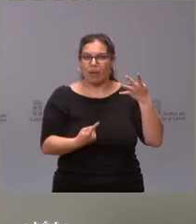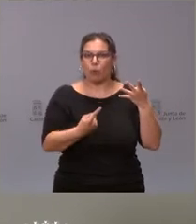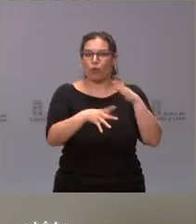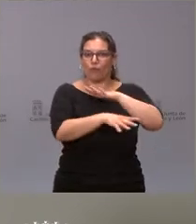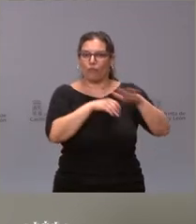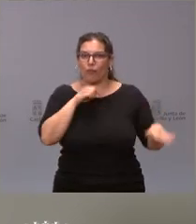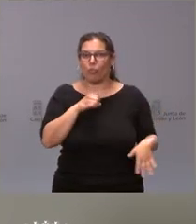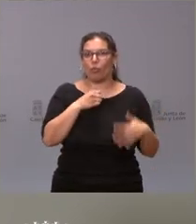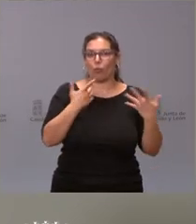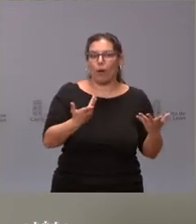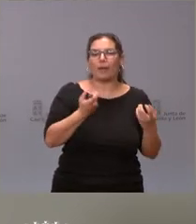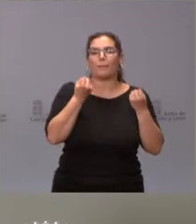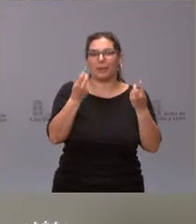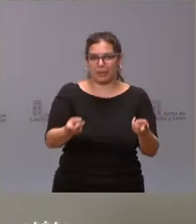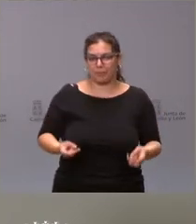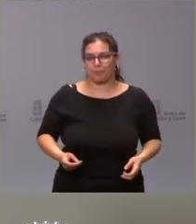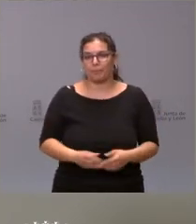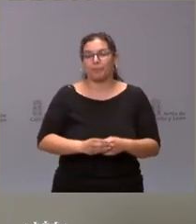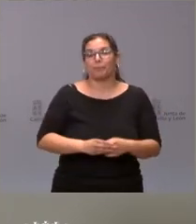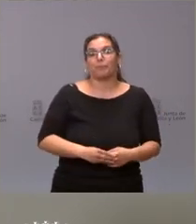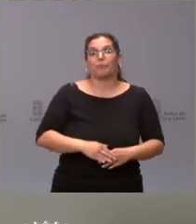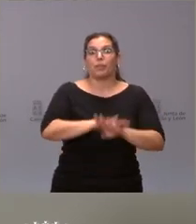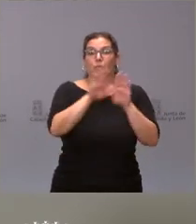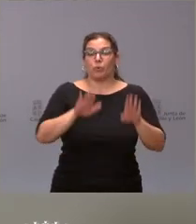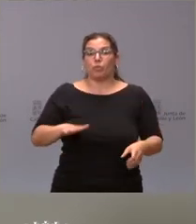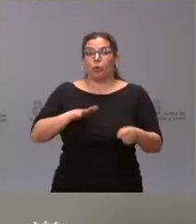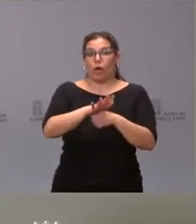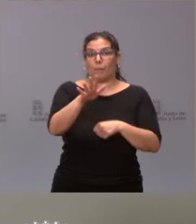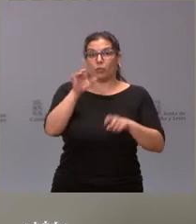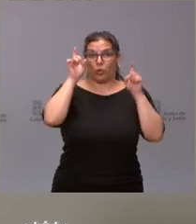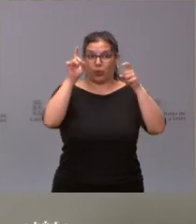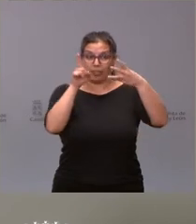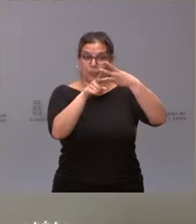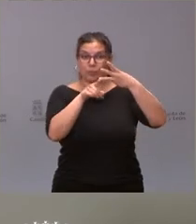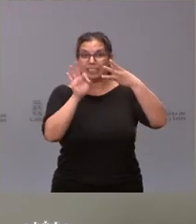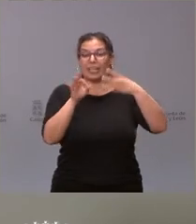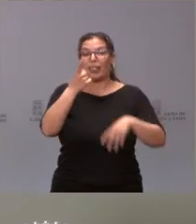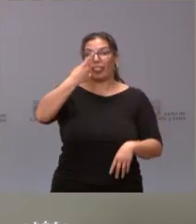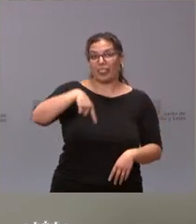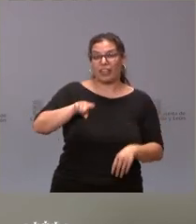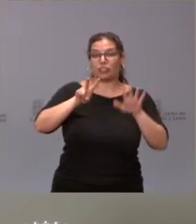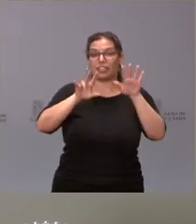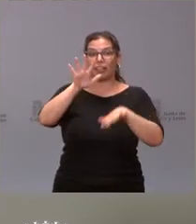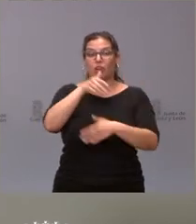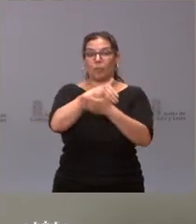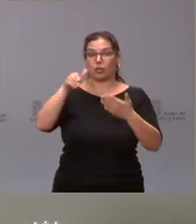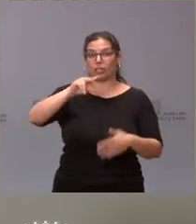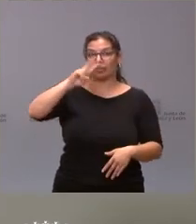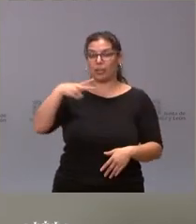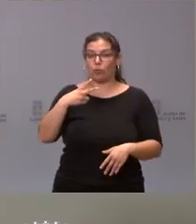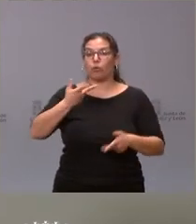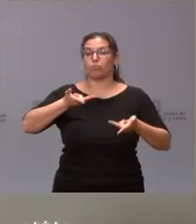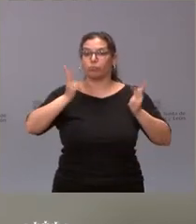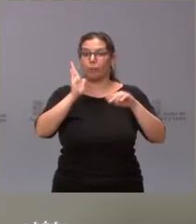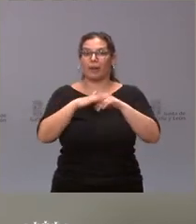fondos y el destino de los mismos. Y, finalmente, en el ámbito educativo, 175 millones de euros han autorizado para la financiación de los